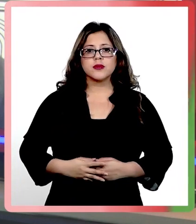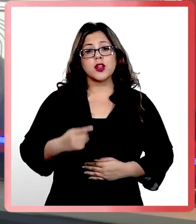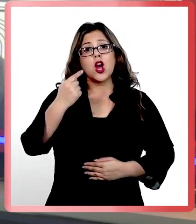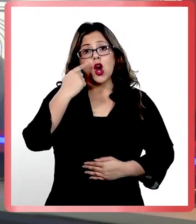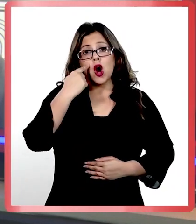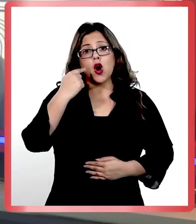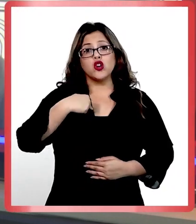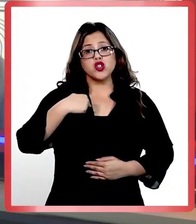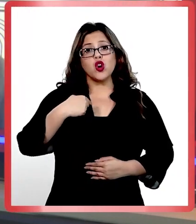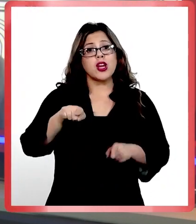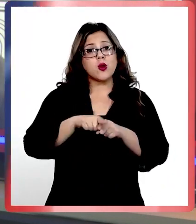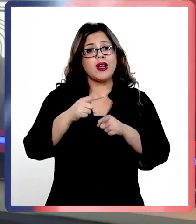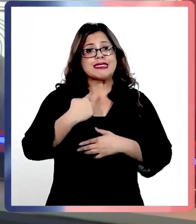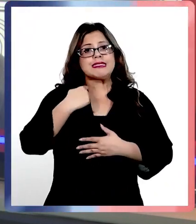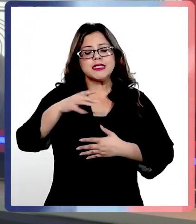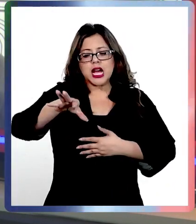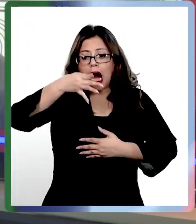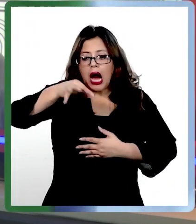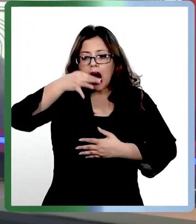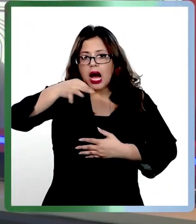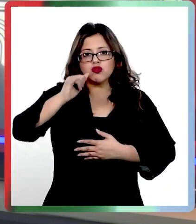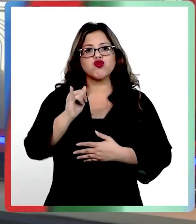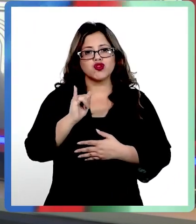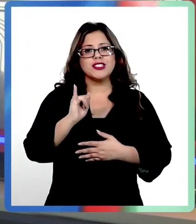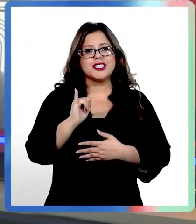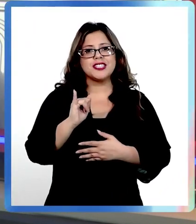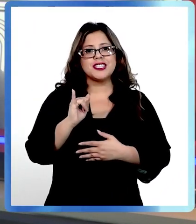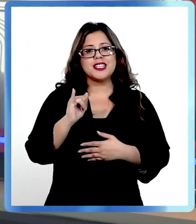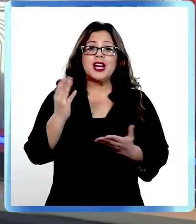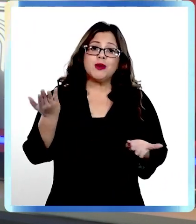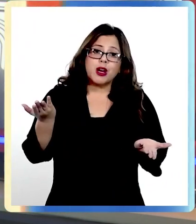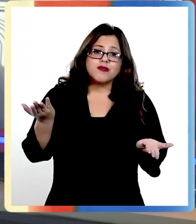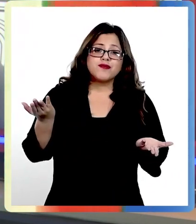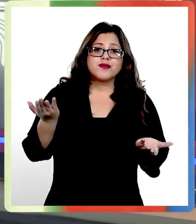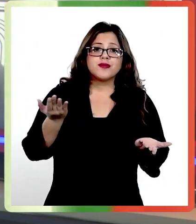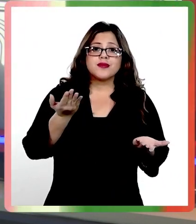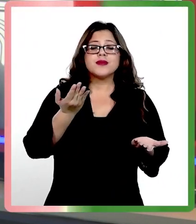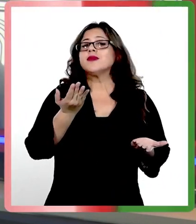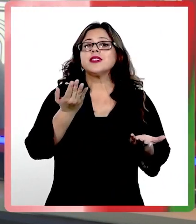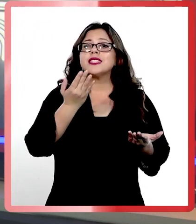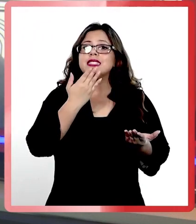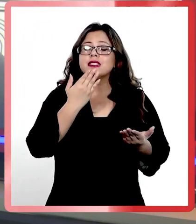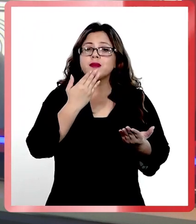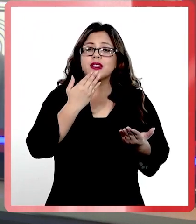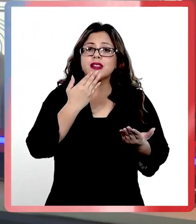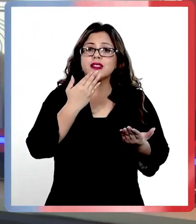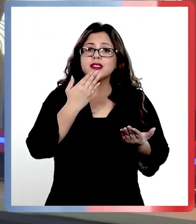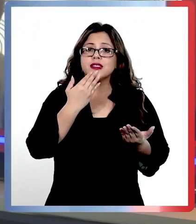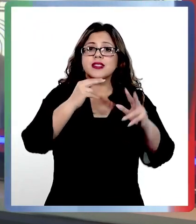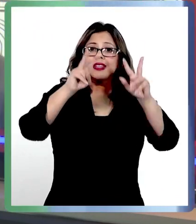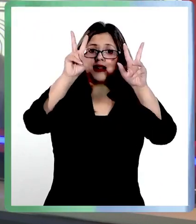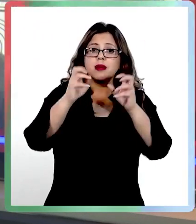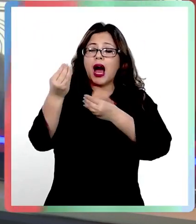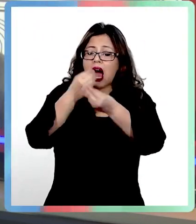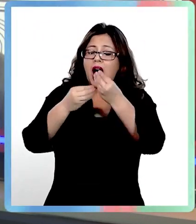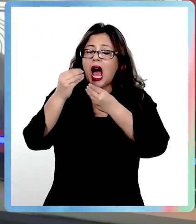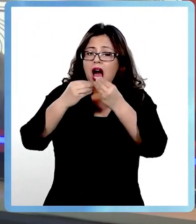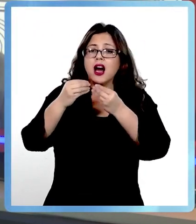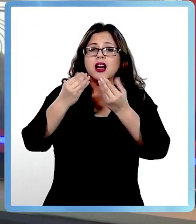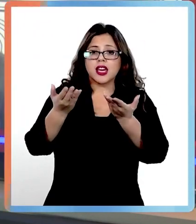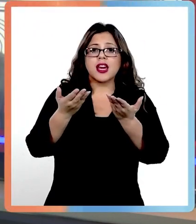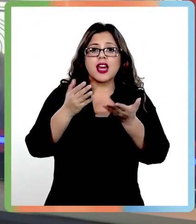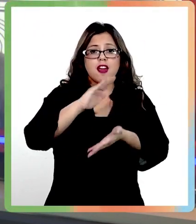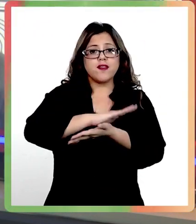Debo confesar que yo soy víctima del picoteo. Pero, por ejemplo, desentrañando, vamos a desentrañar un poco la comida que se